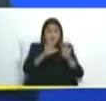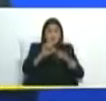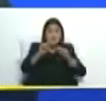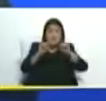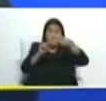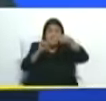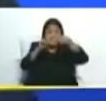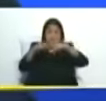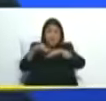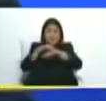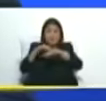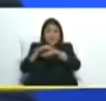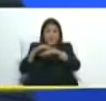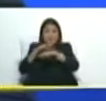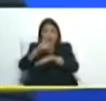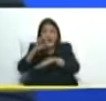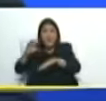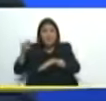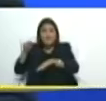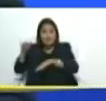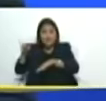nueve del Caribe